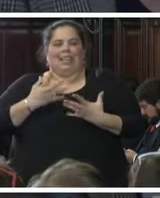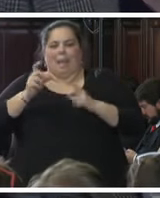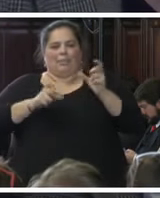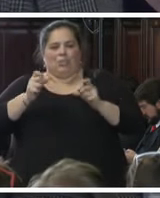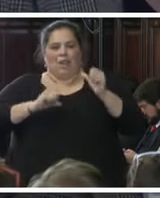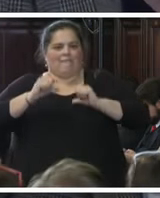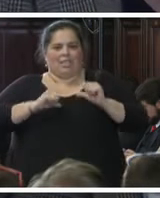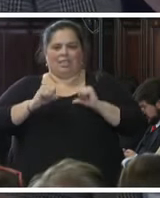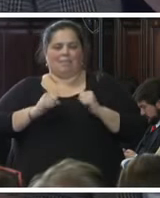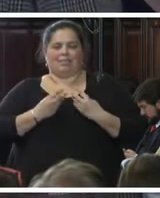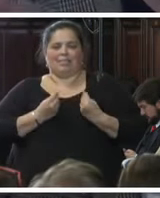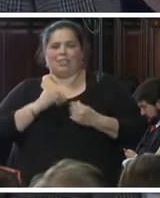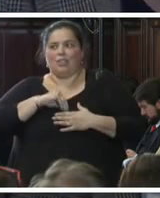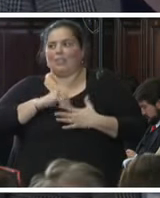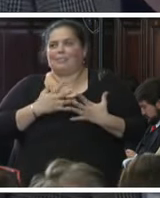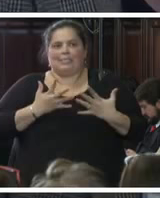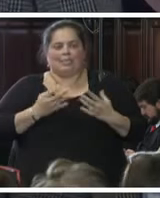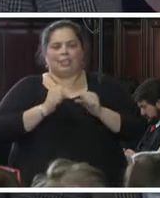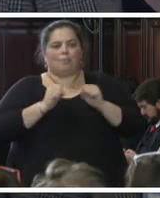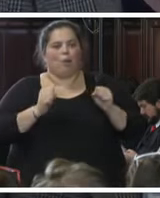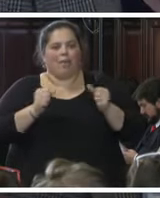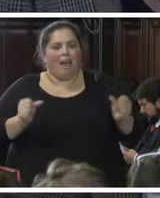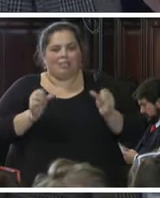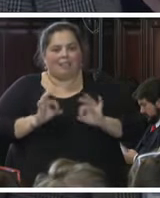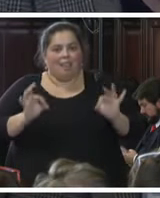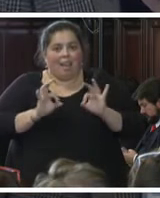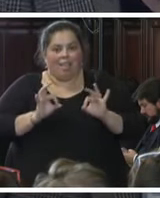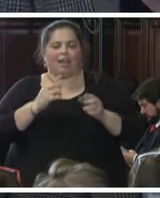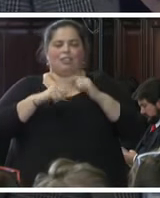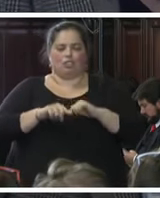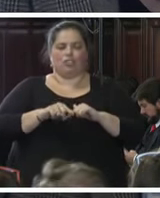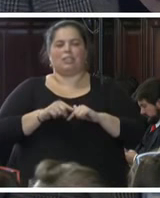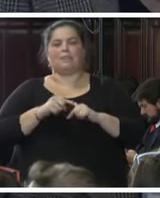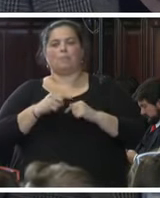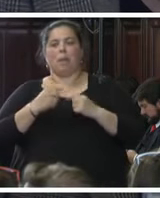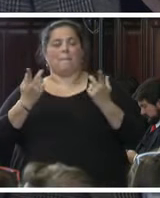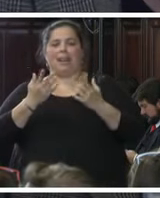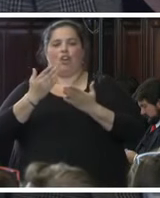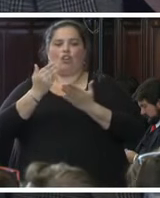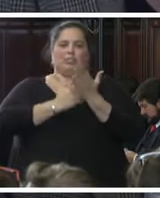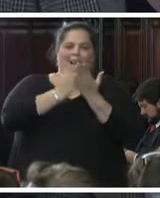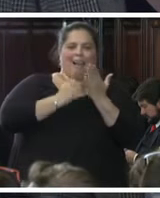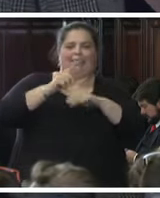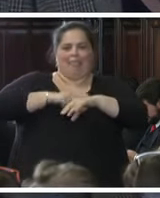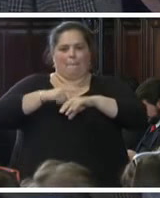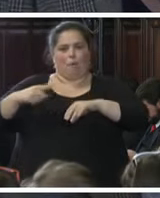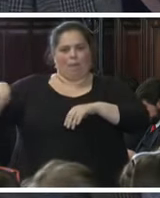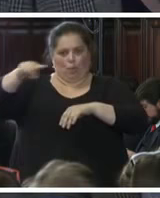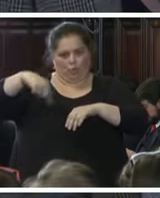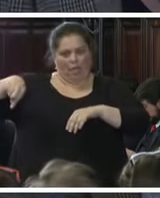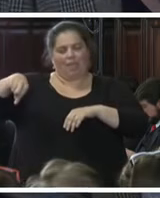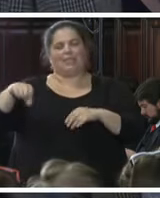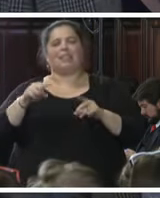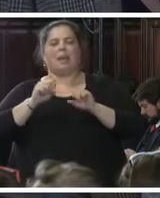víctimas y finalmente para no quitarles el tiempo ustedes pero que vamos